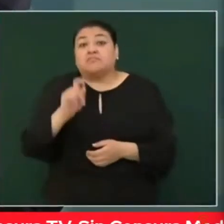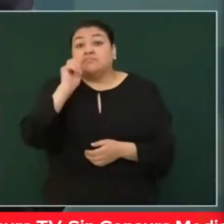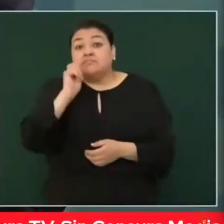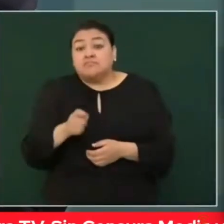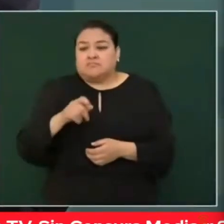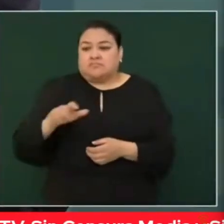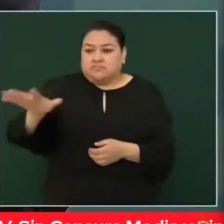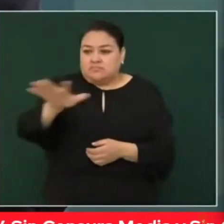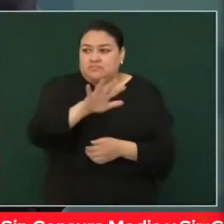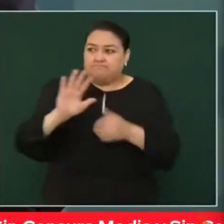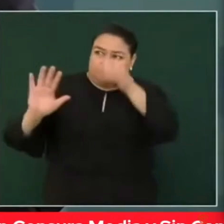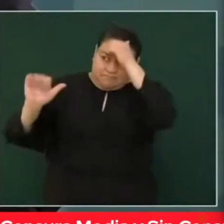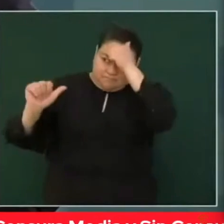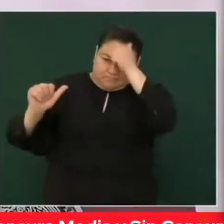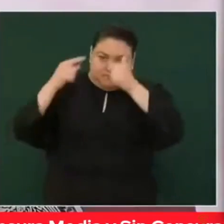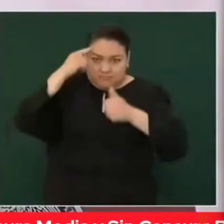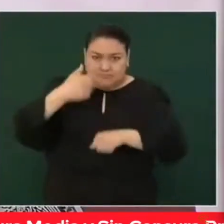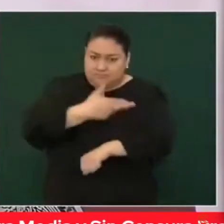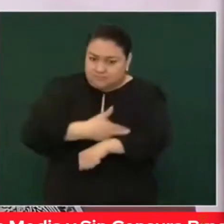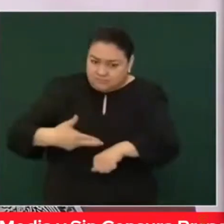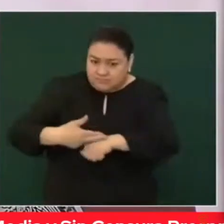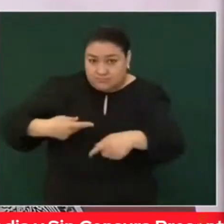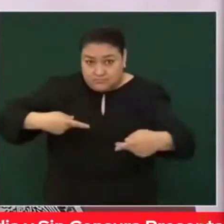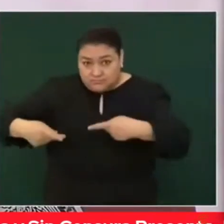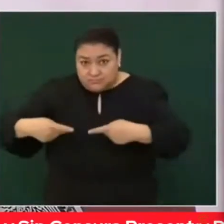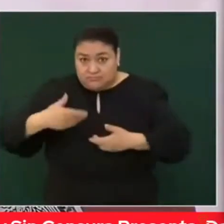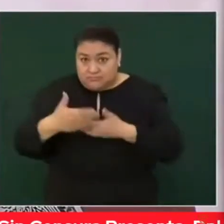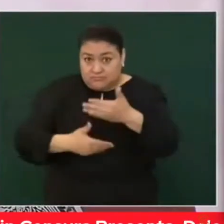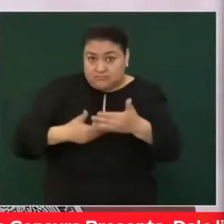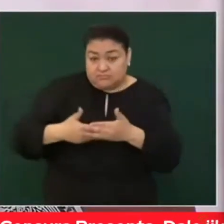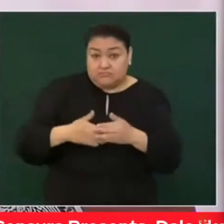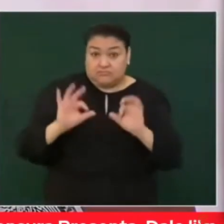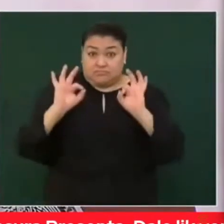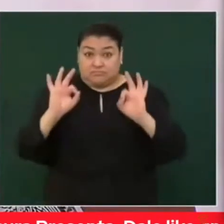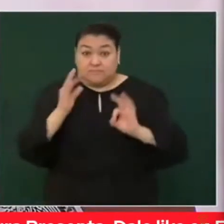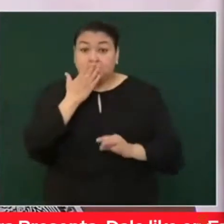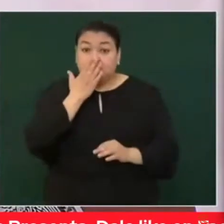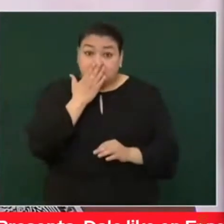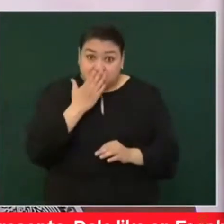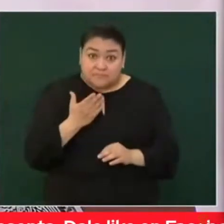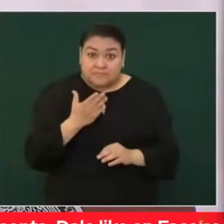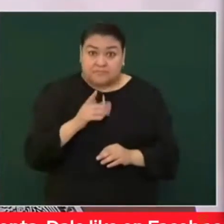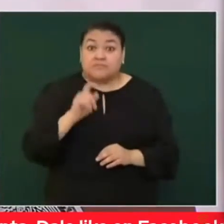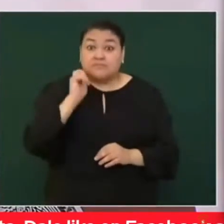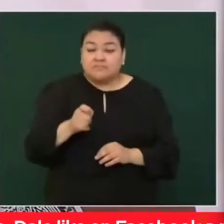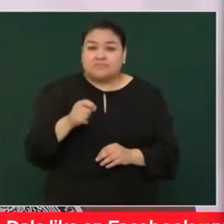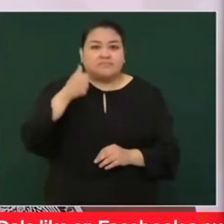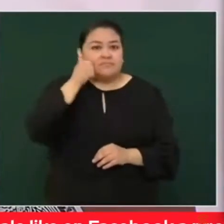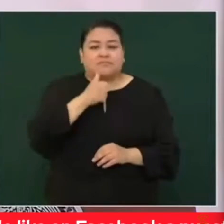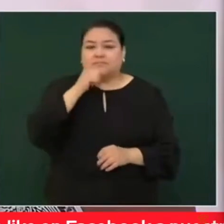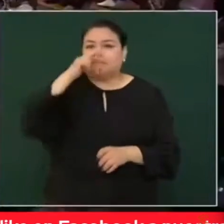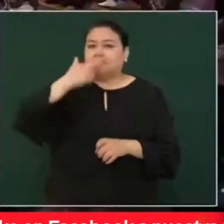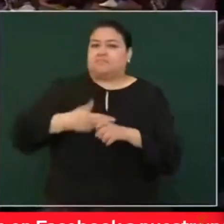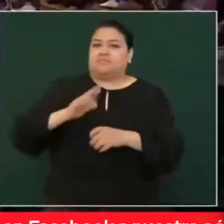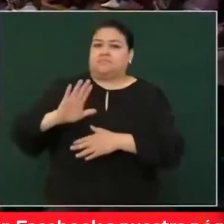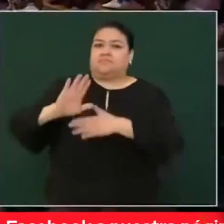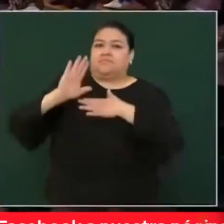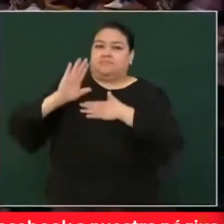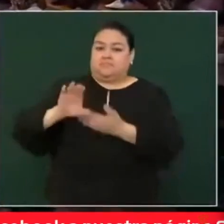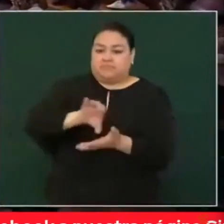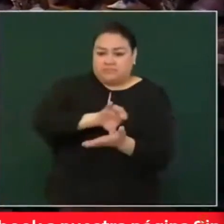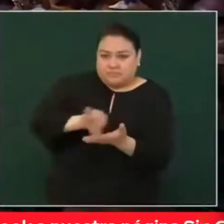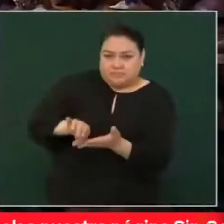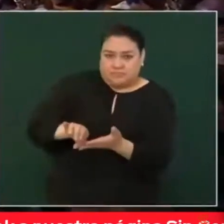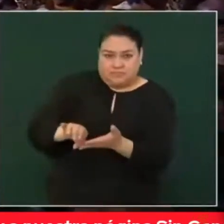condiciones que se hicieron para poderla bajar y poder tener condiciones son importantes. Con un compromiso de inversión sin